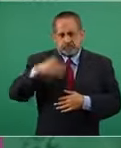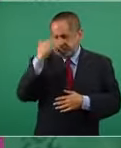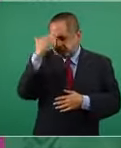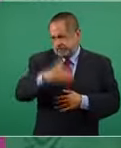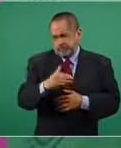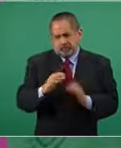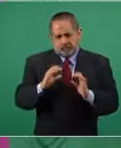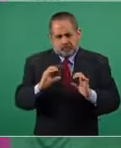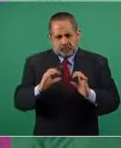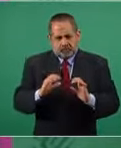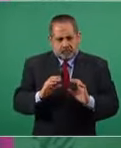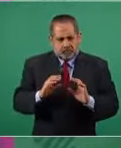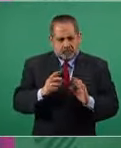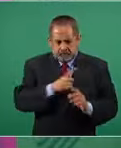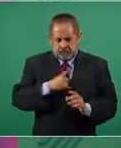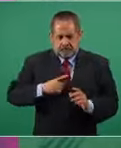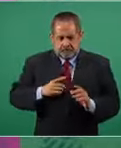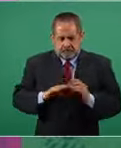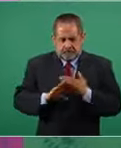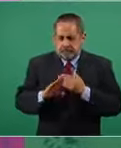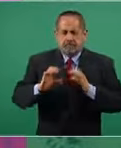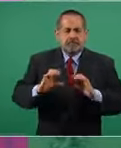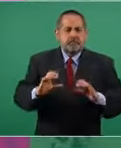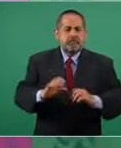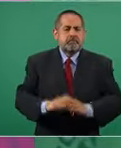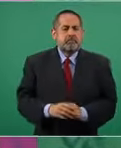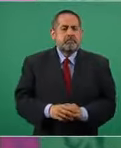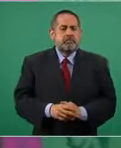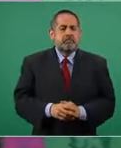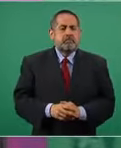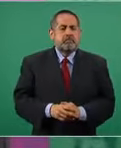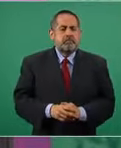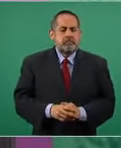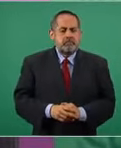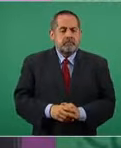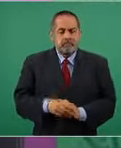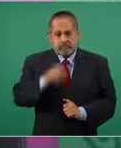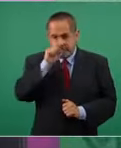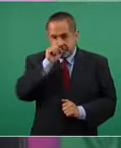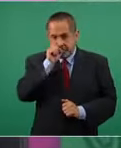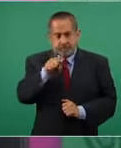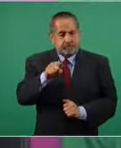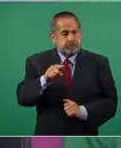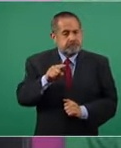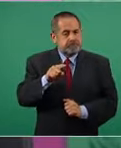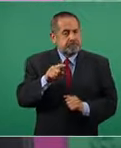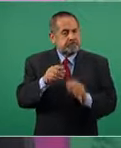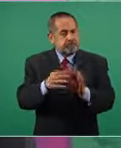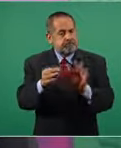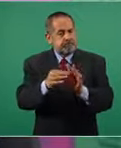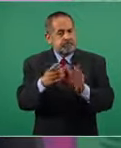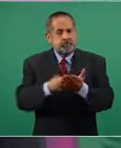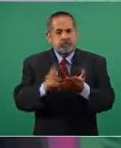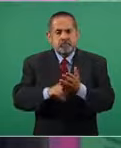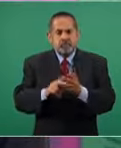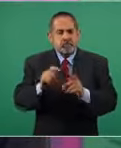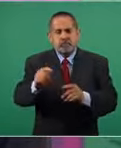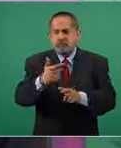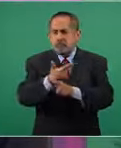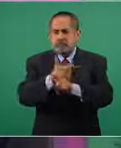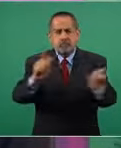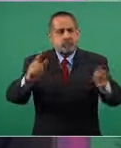cómo cuidarnos y al mismo tiempo garantizar la